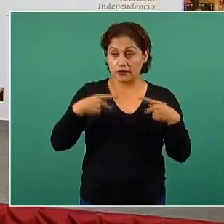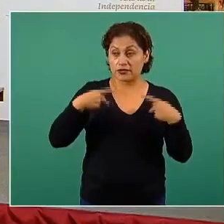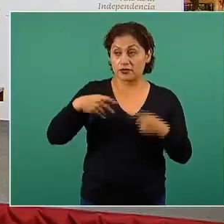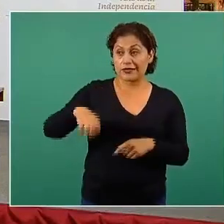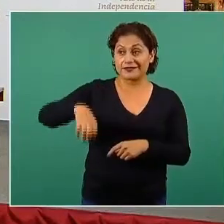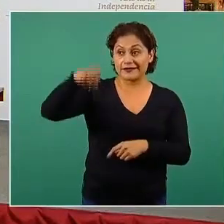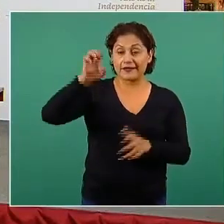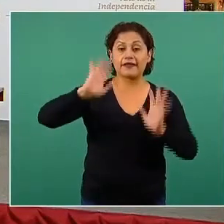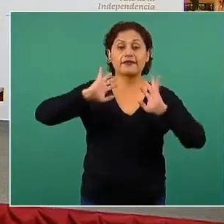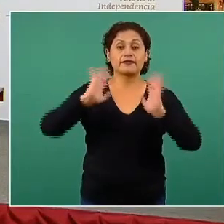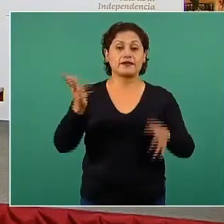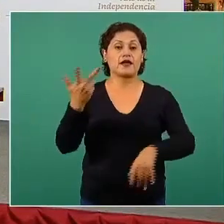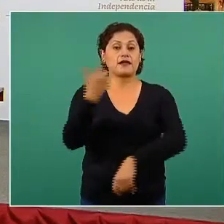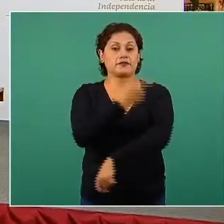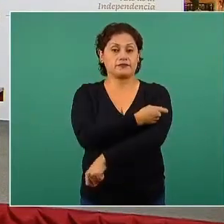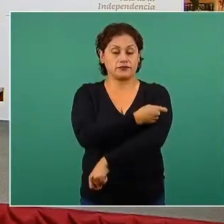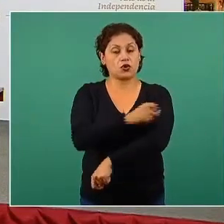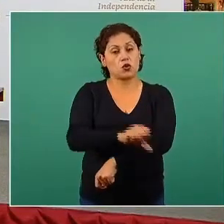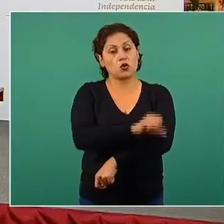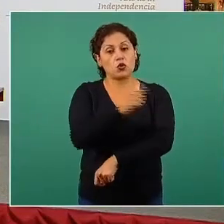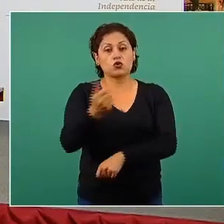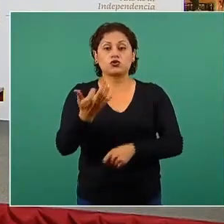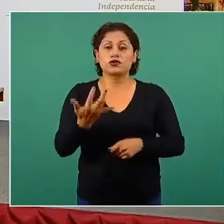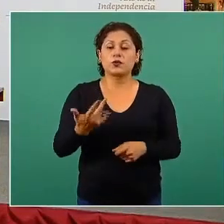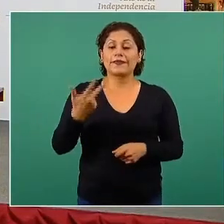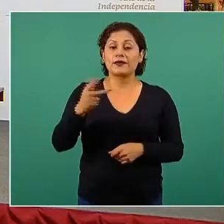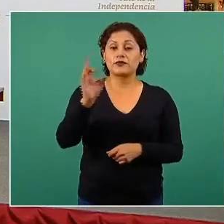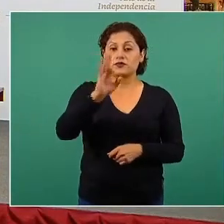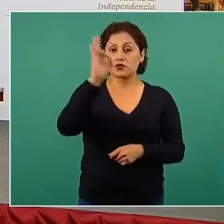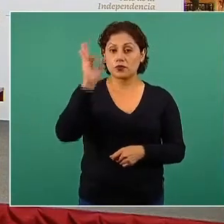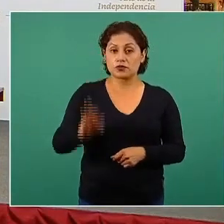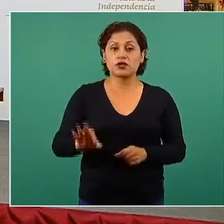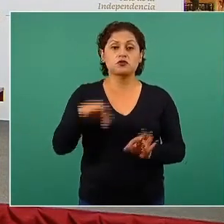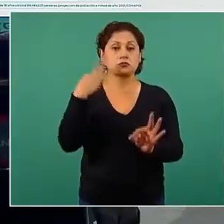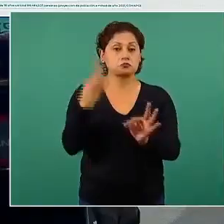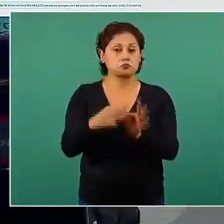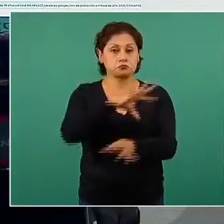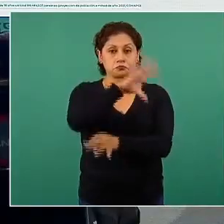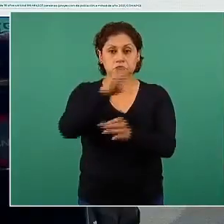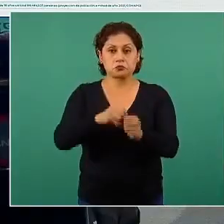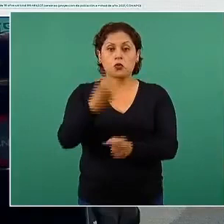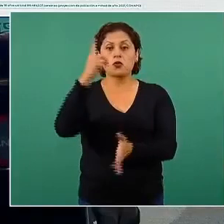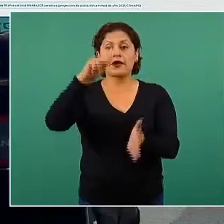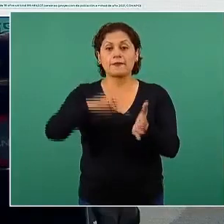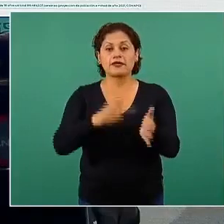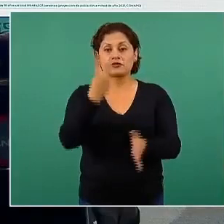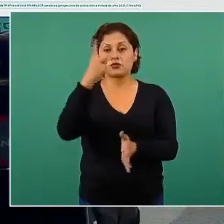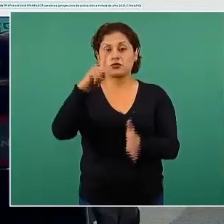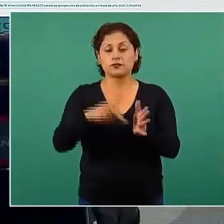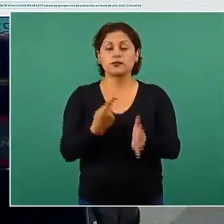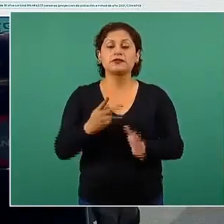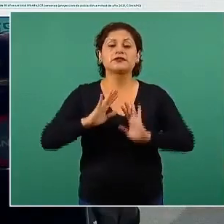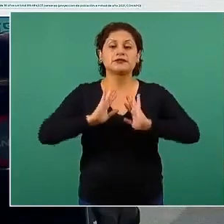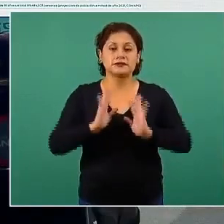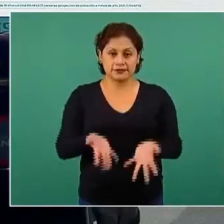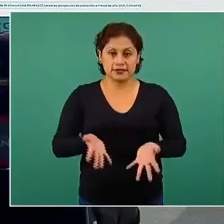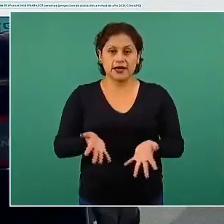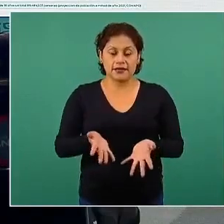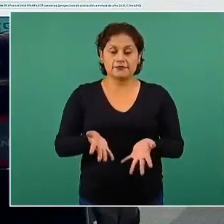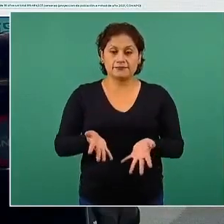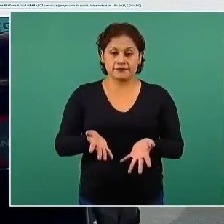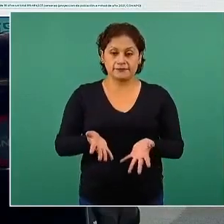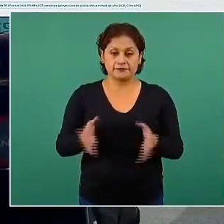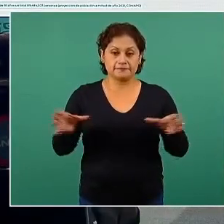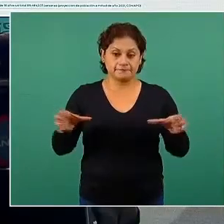edad. El 58 por ciento cuenta ya con su esquema completo. Es el 58 por ciento de esos 23 millones